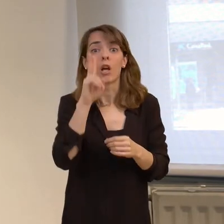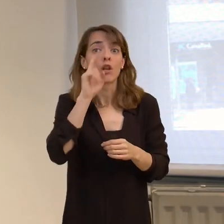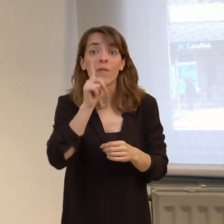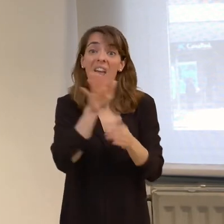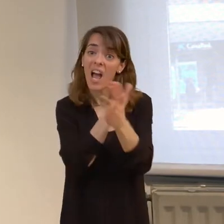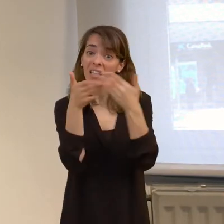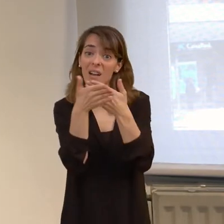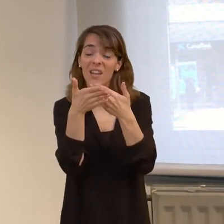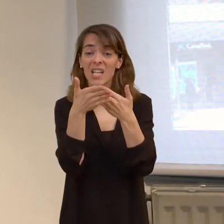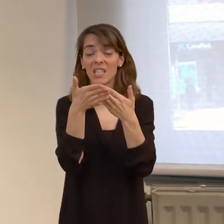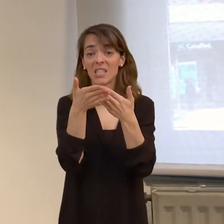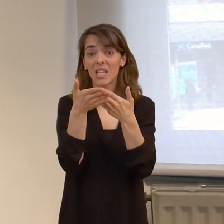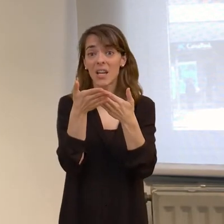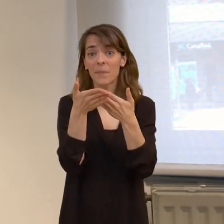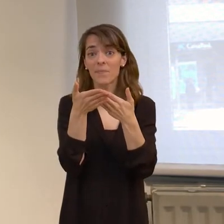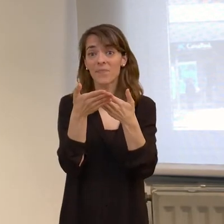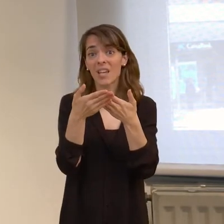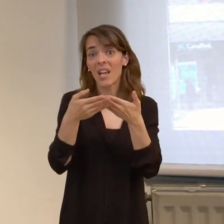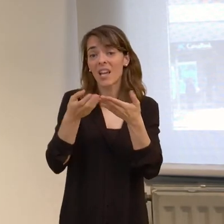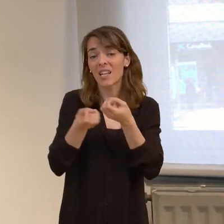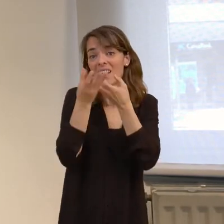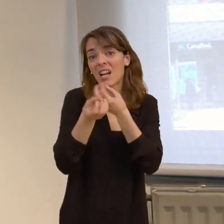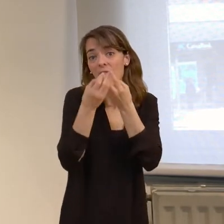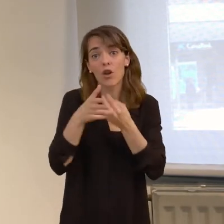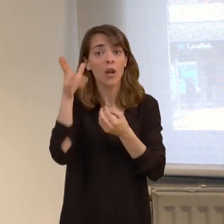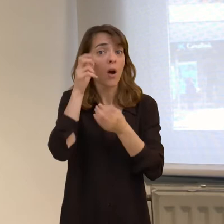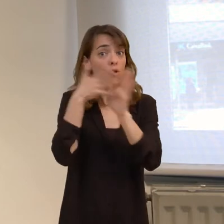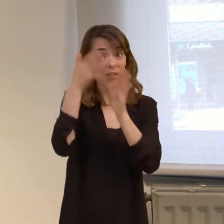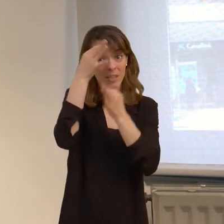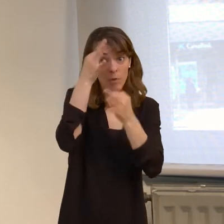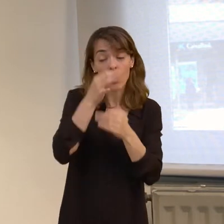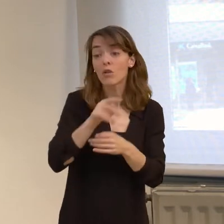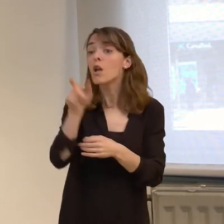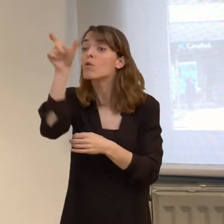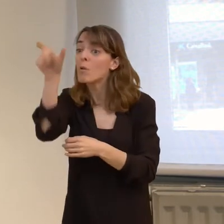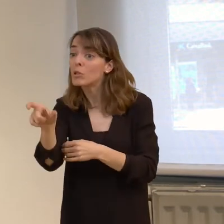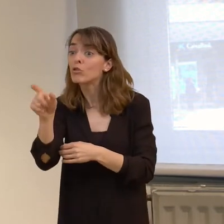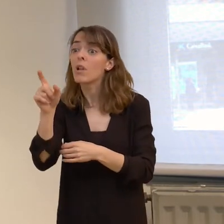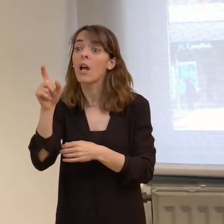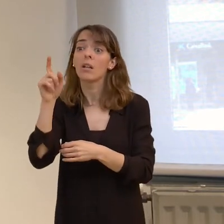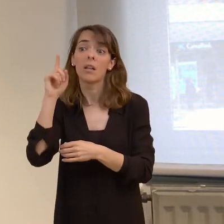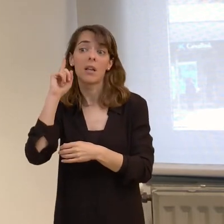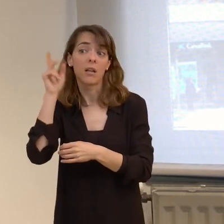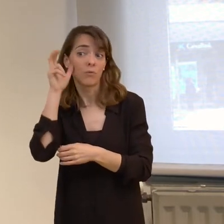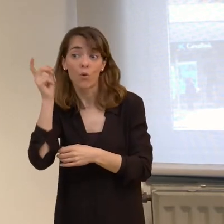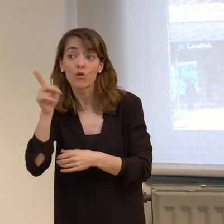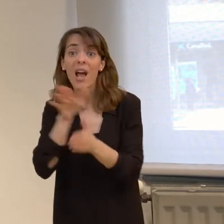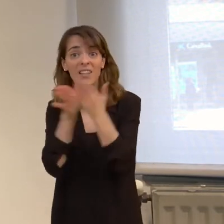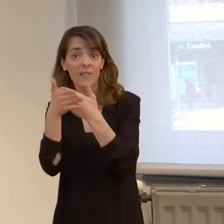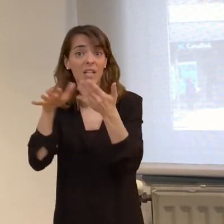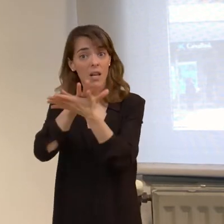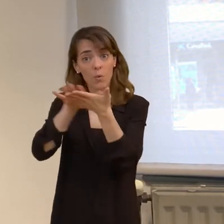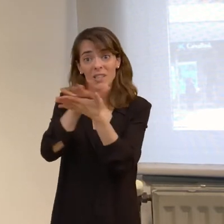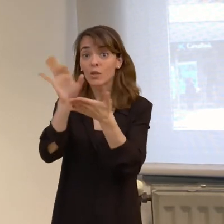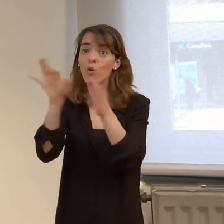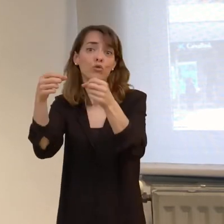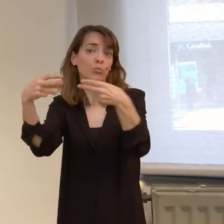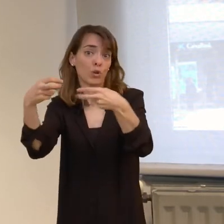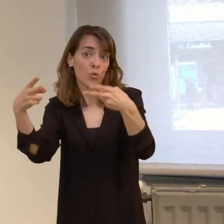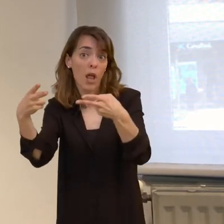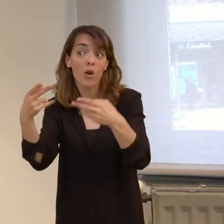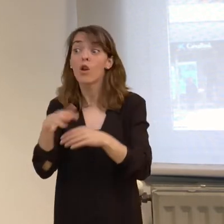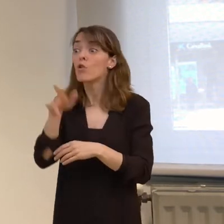ve a través de sistemas de audionavegación y audiodescripción y una persona que no oye a través de lengua de signos o bien